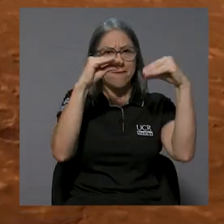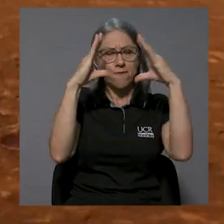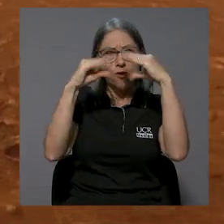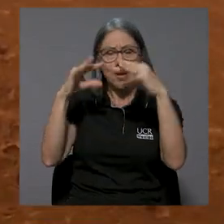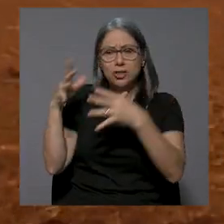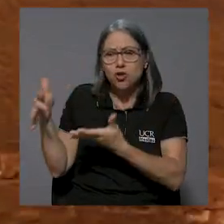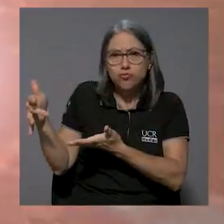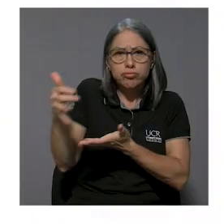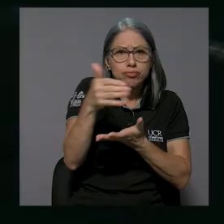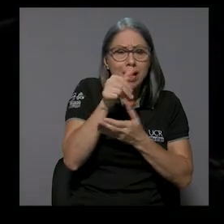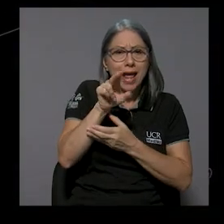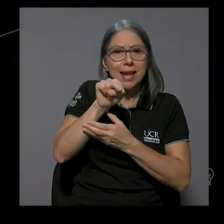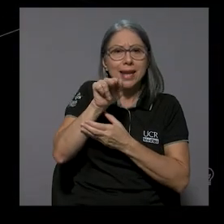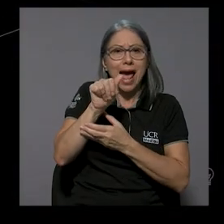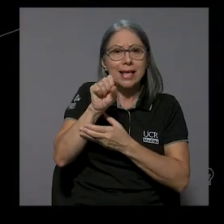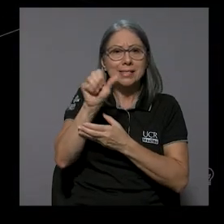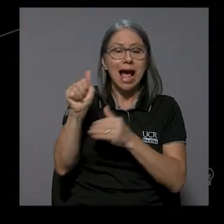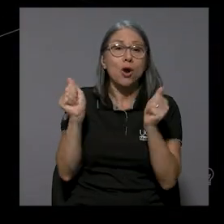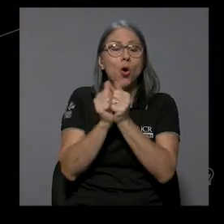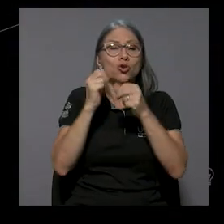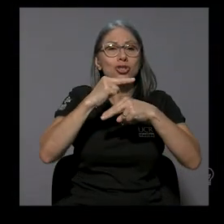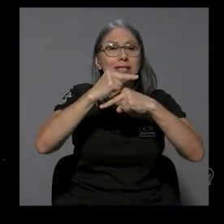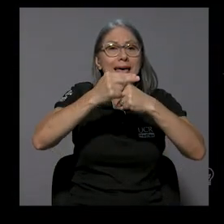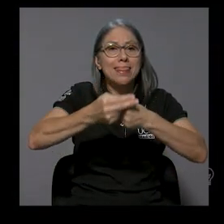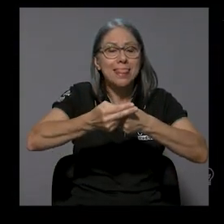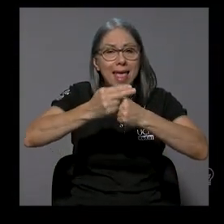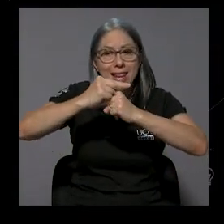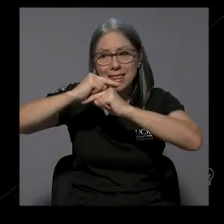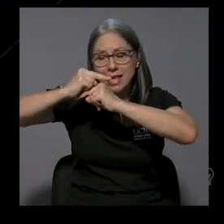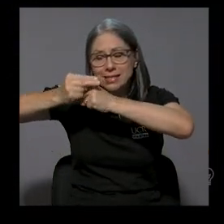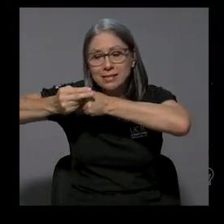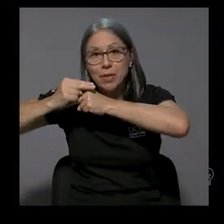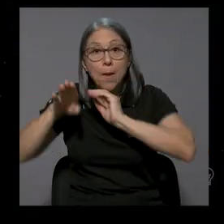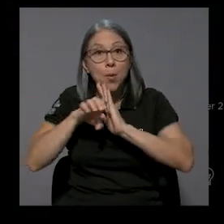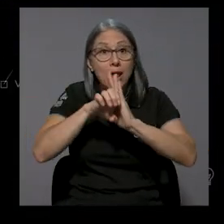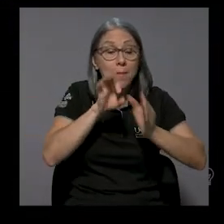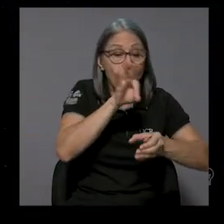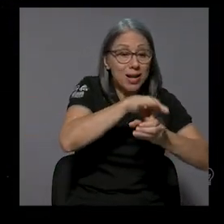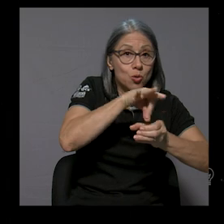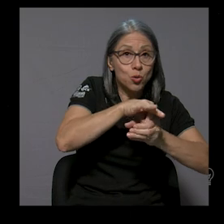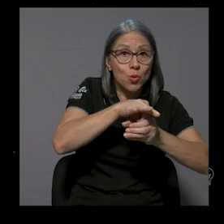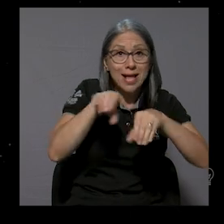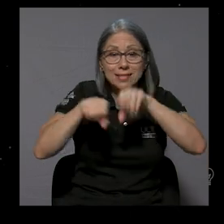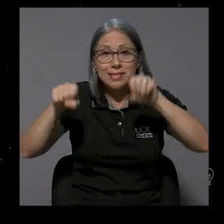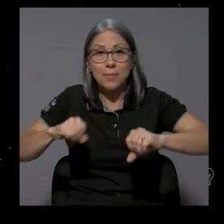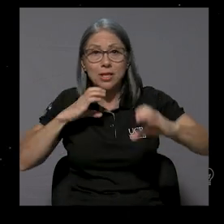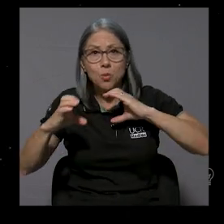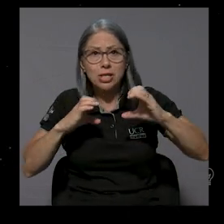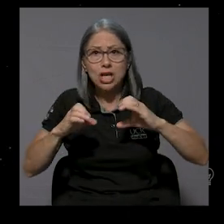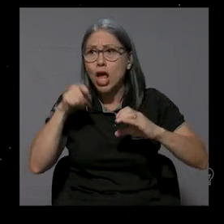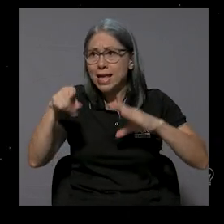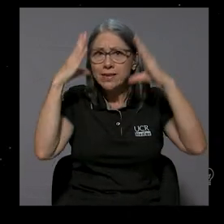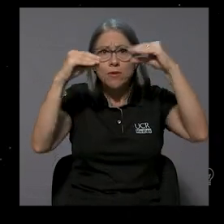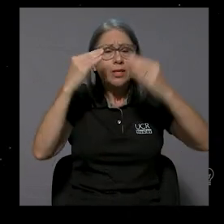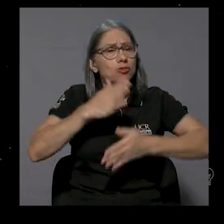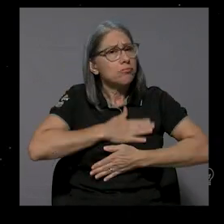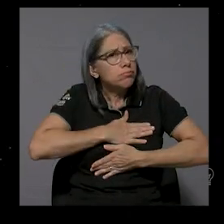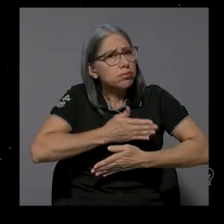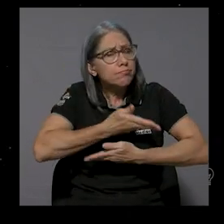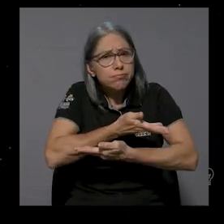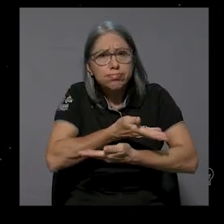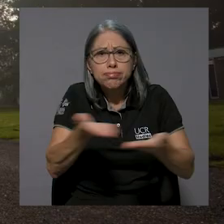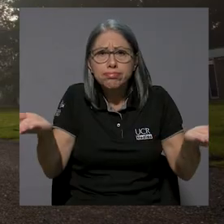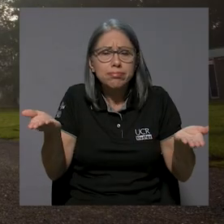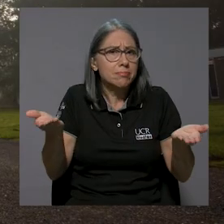datos que reúne la NASA con sus satélites, como la agricultura o las telecomunicaciones, está disponible de manera